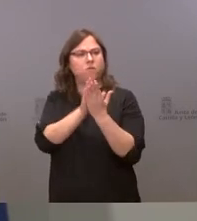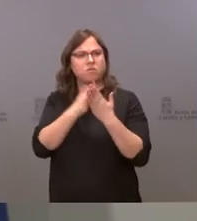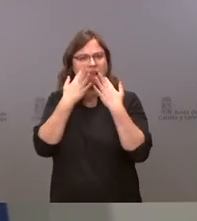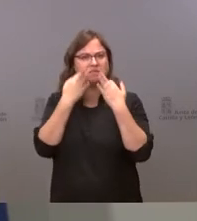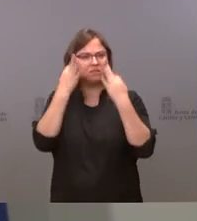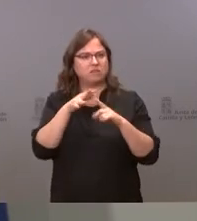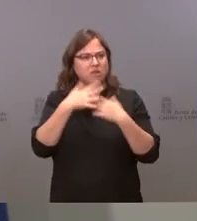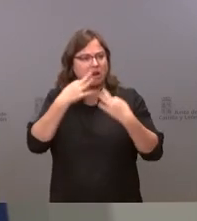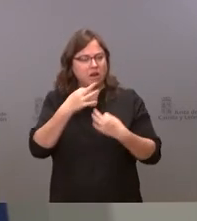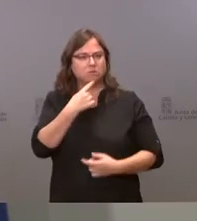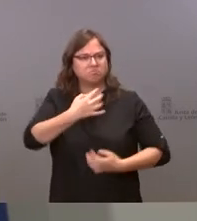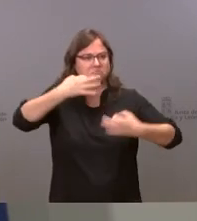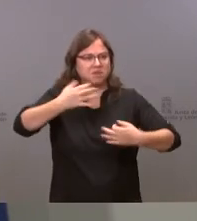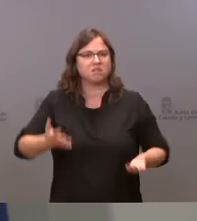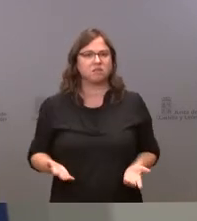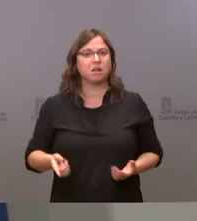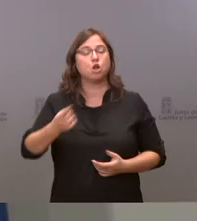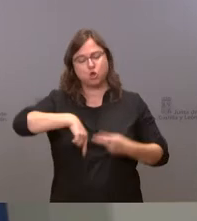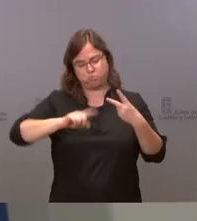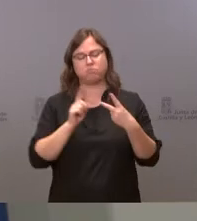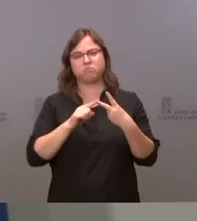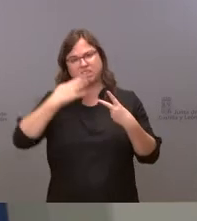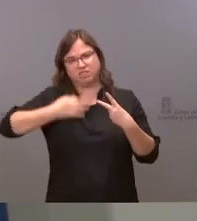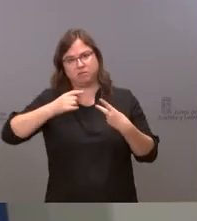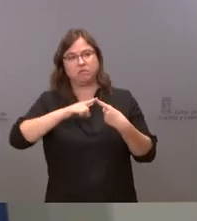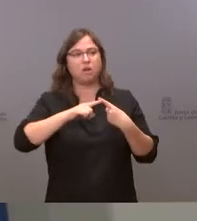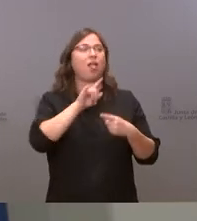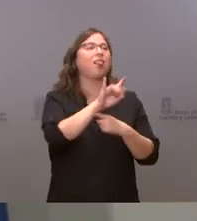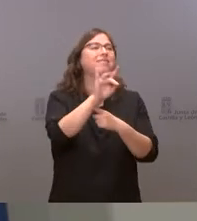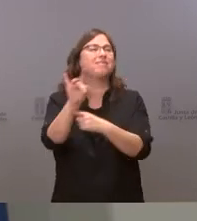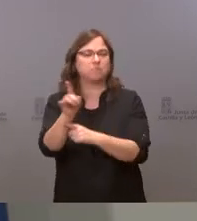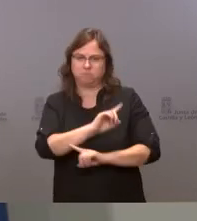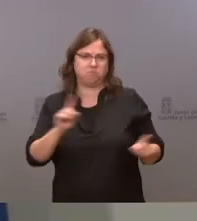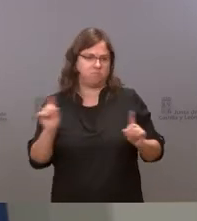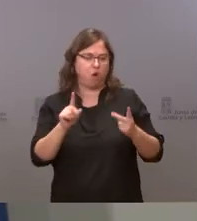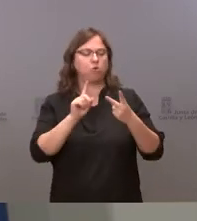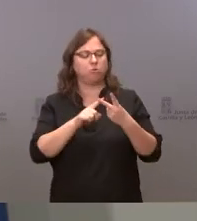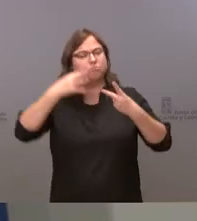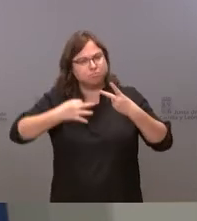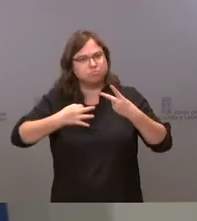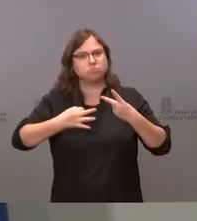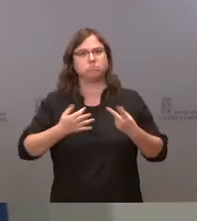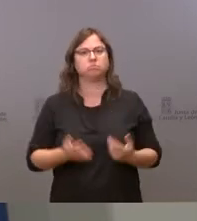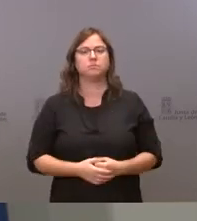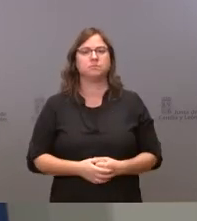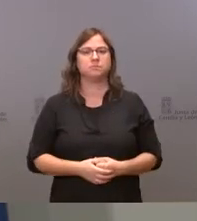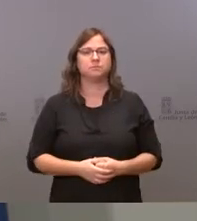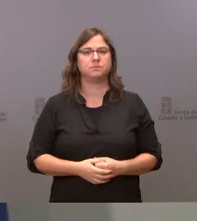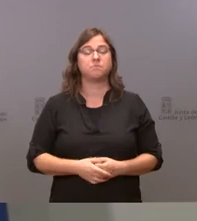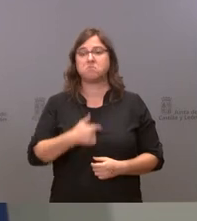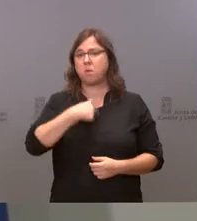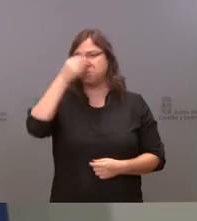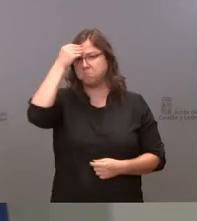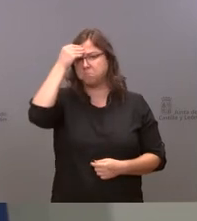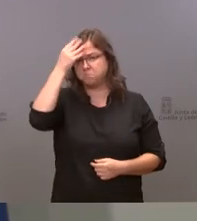realismo y desde la profesionalidad nosotros estamos en la segunda y vamos a continuar en la segunda y yo creo